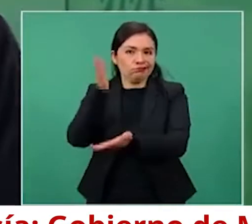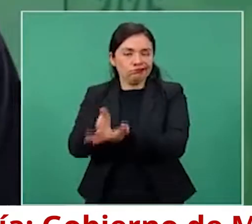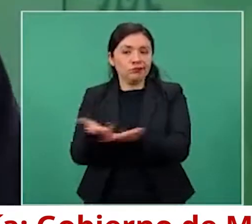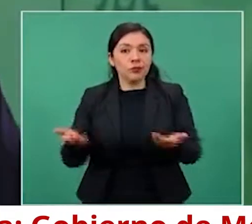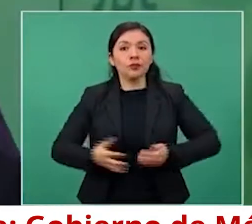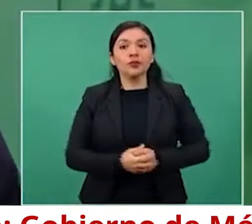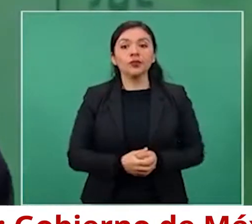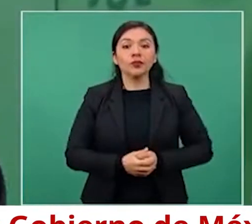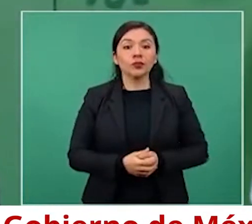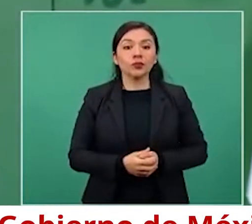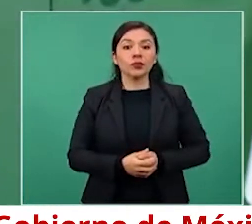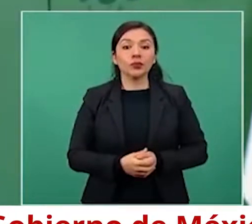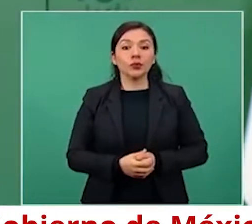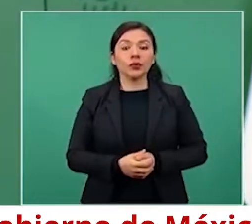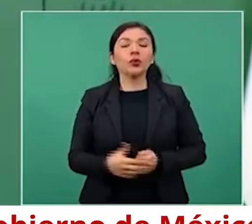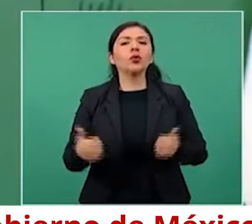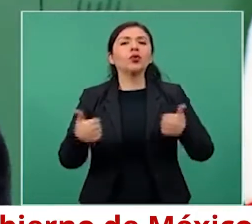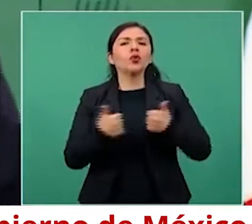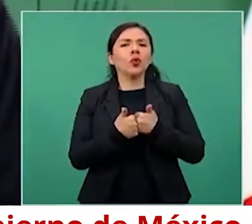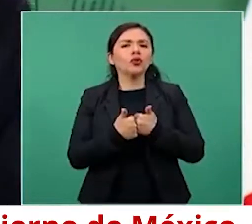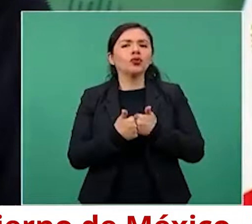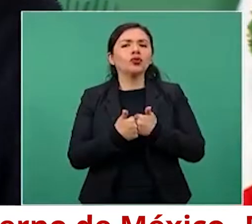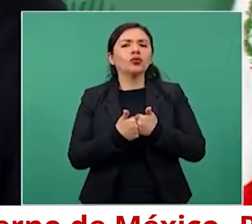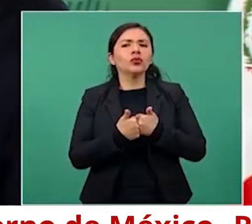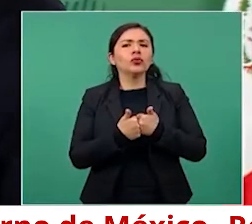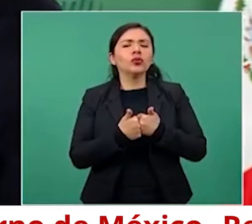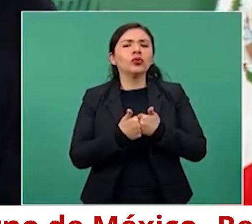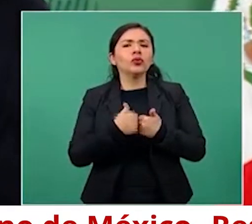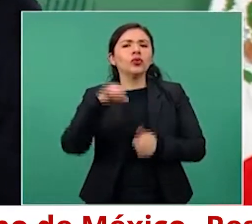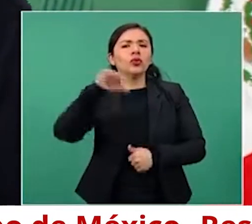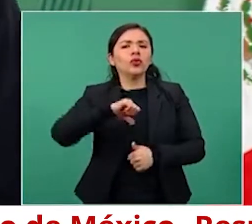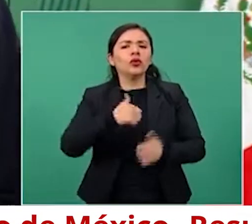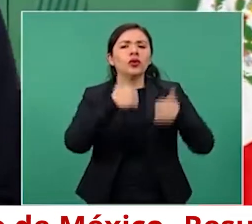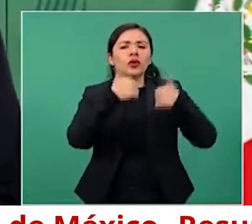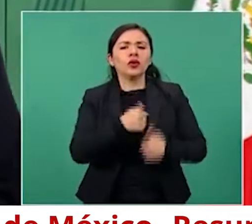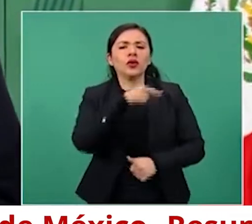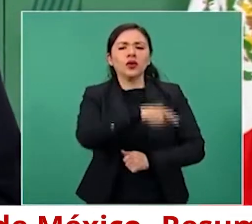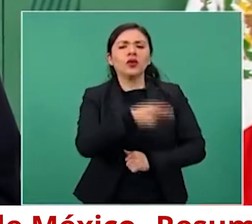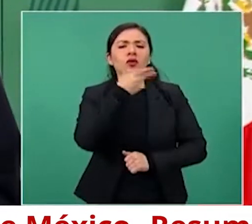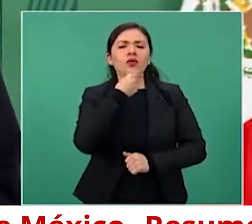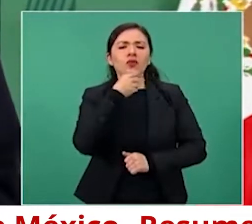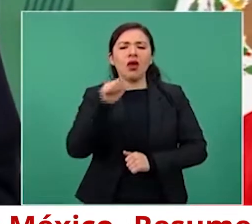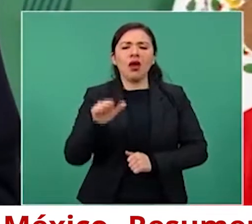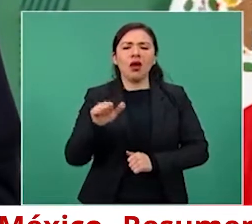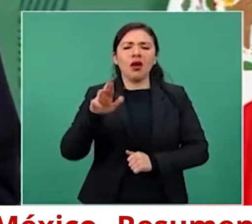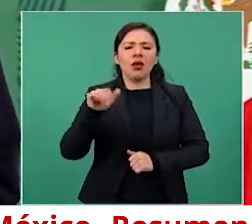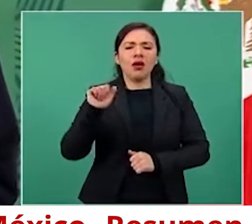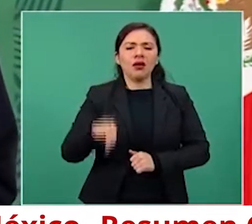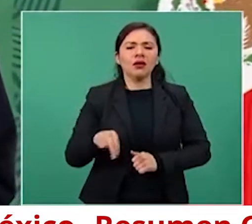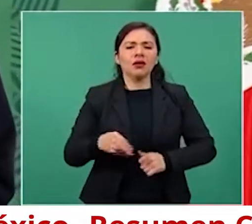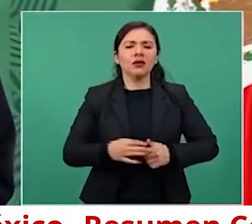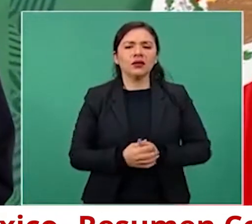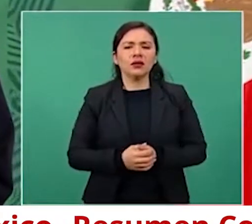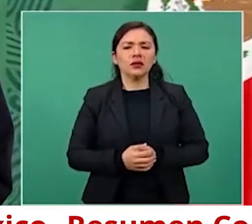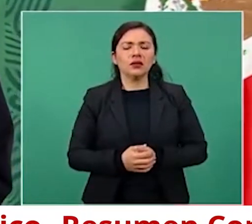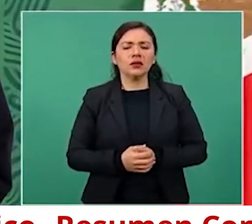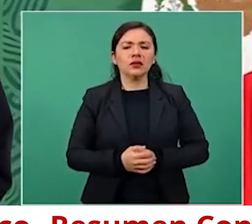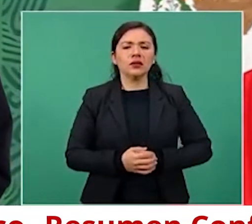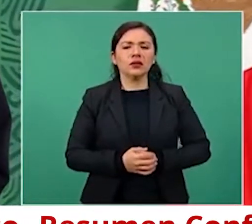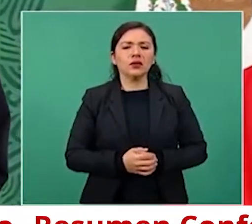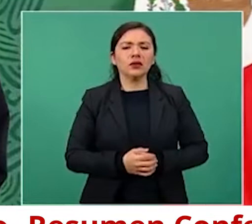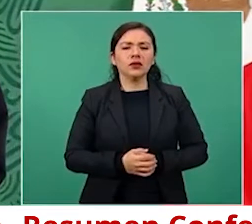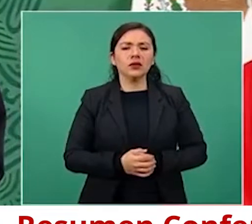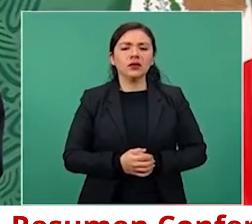Se va a quedar Adán López Hernández.